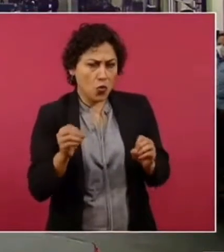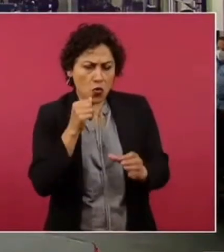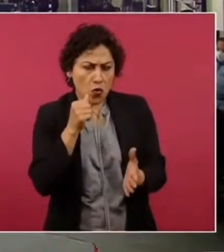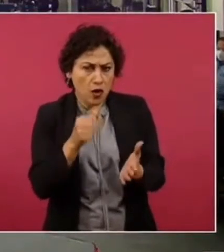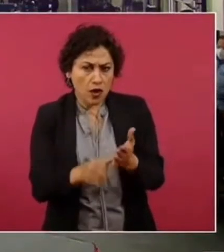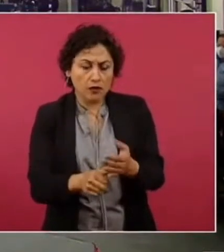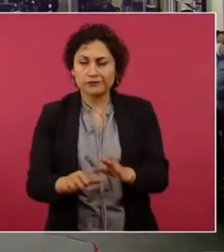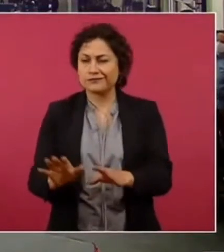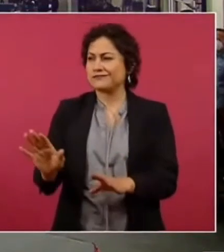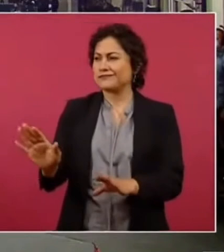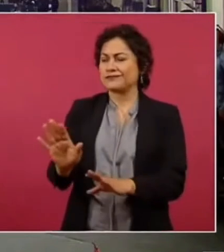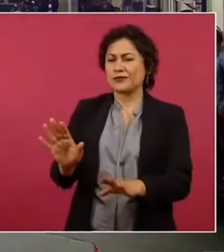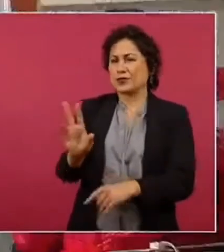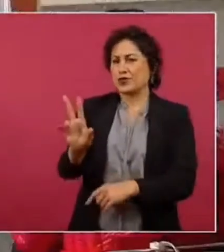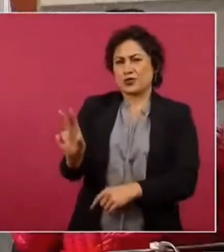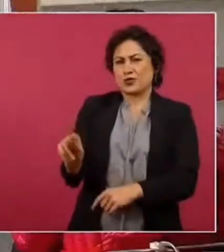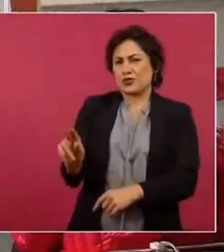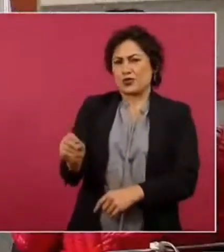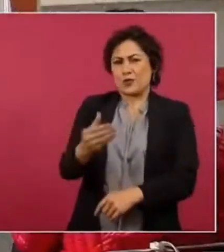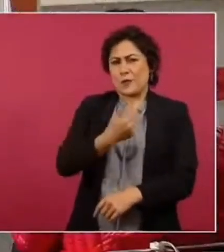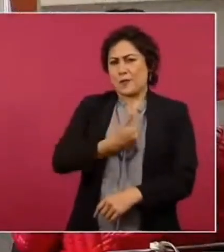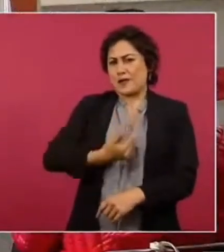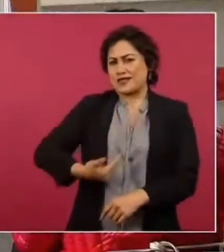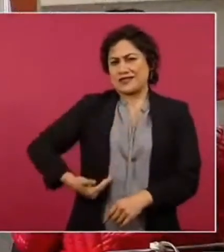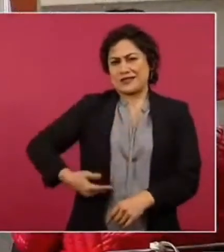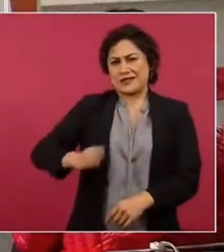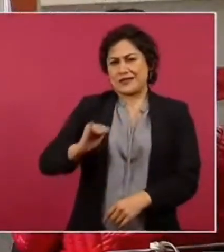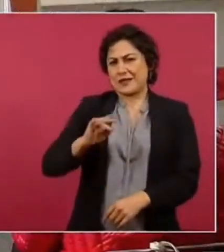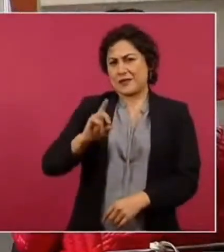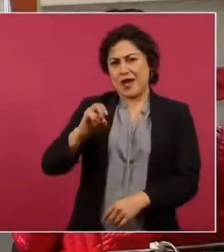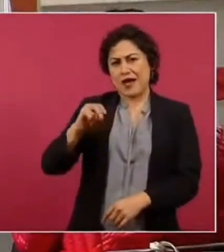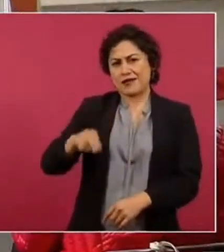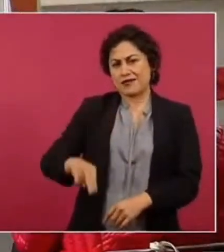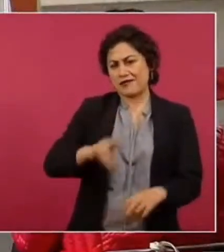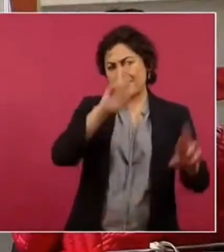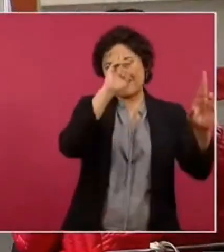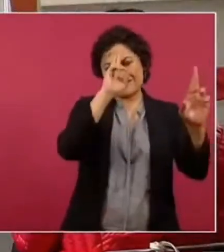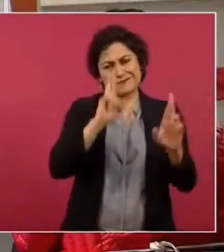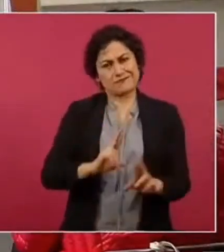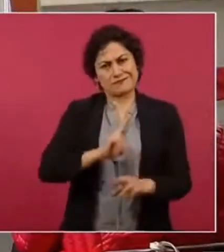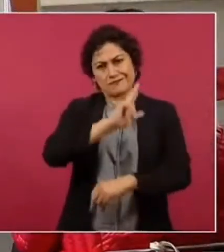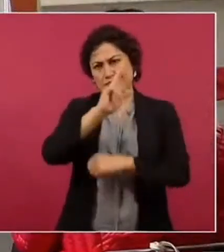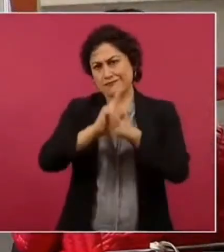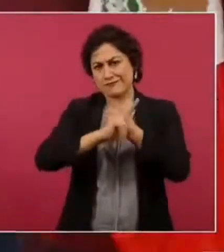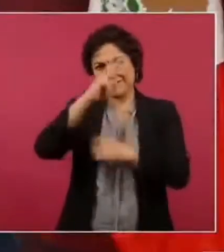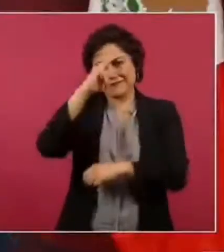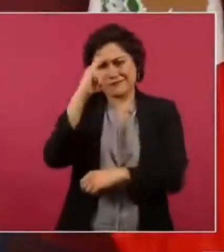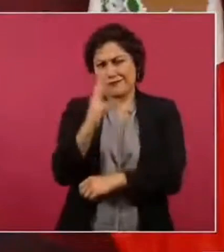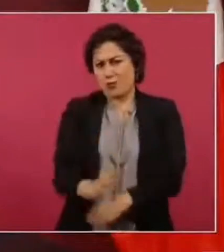tiene una postura de mucho respeto hacia México nosotros lo